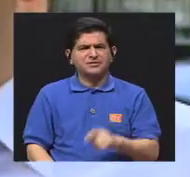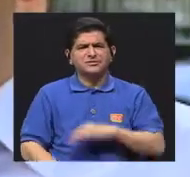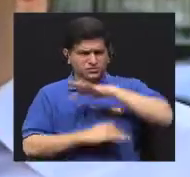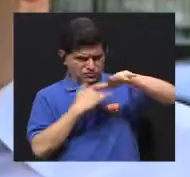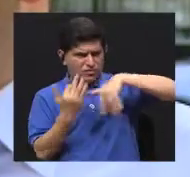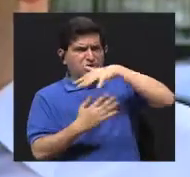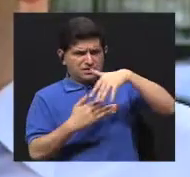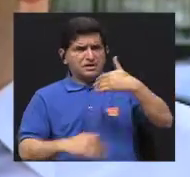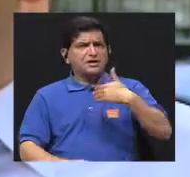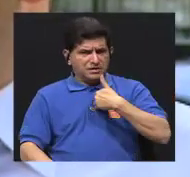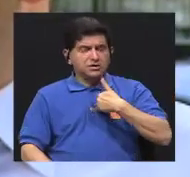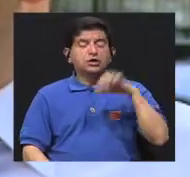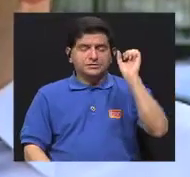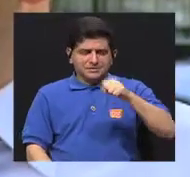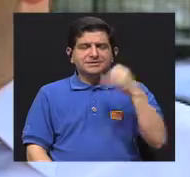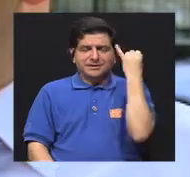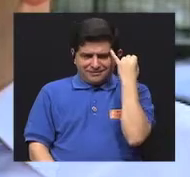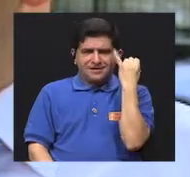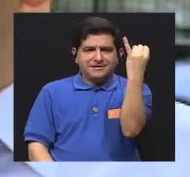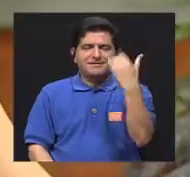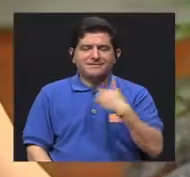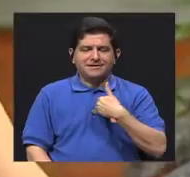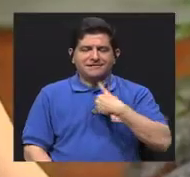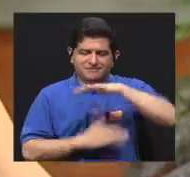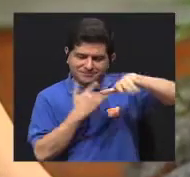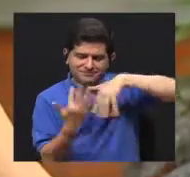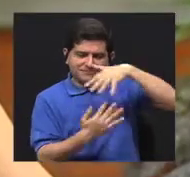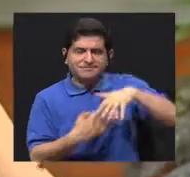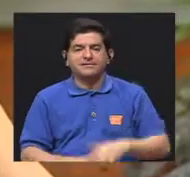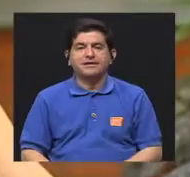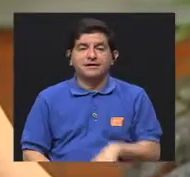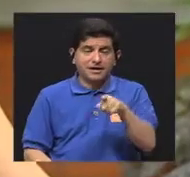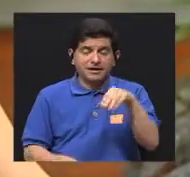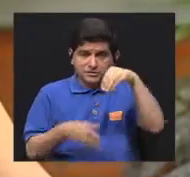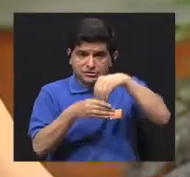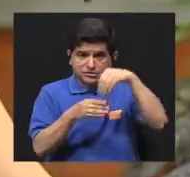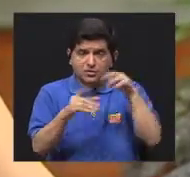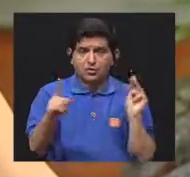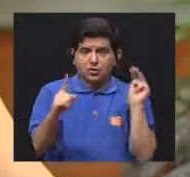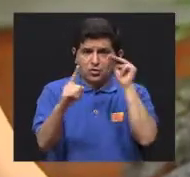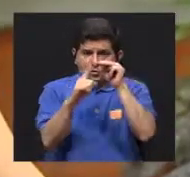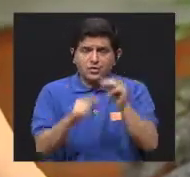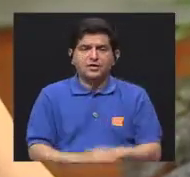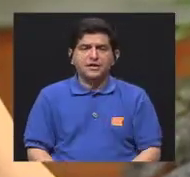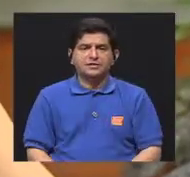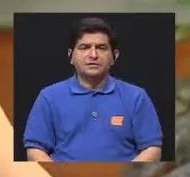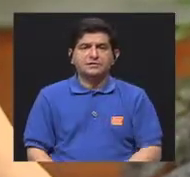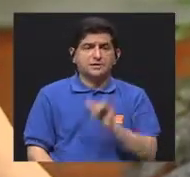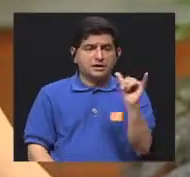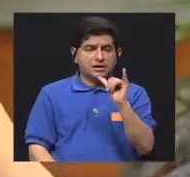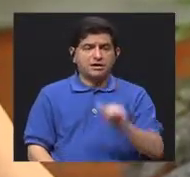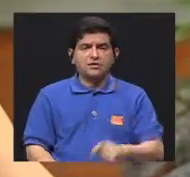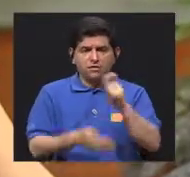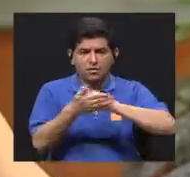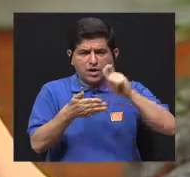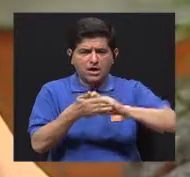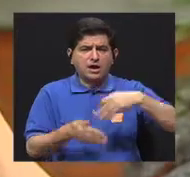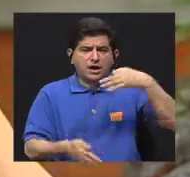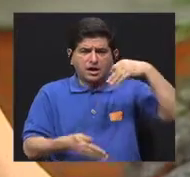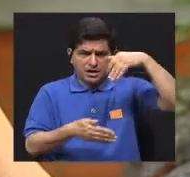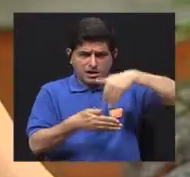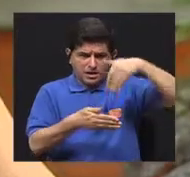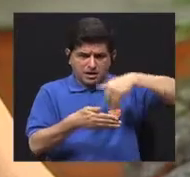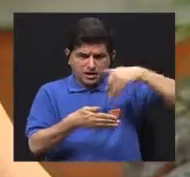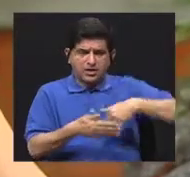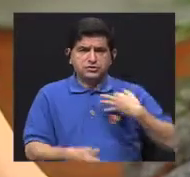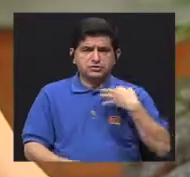interactivo, entonces. Esa es la idea, que sea interactivo. Este componente de metas, entonces, incluye esa parte del registro diario,